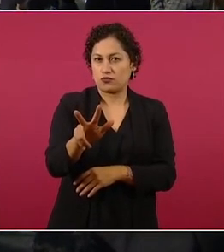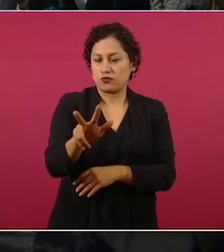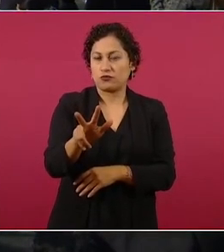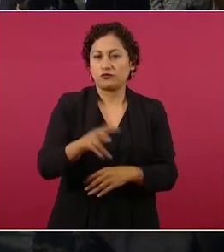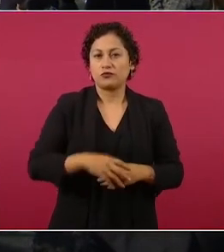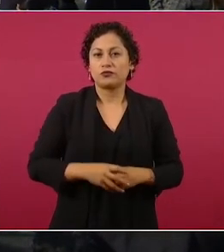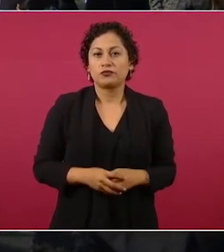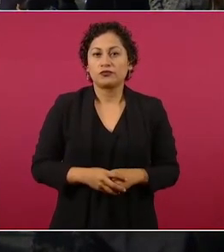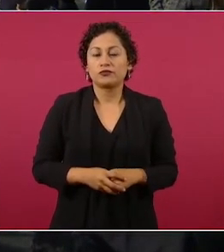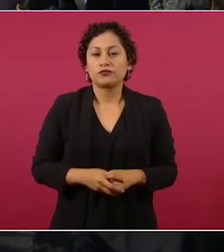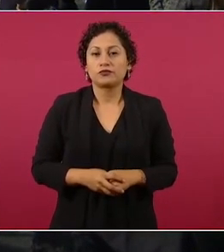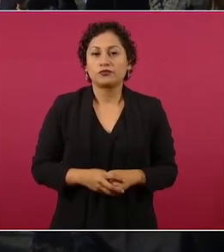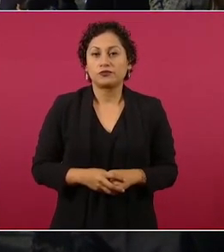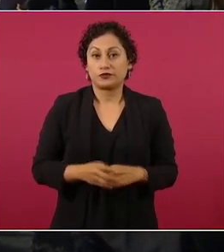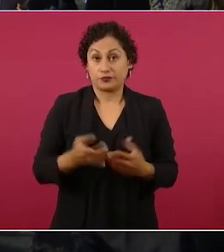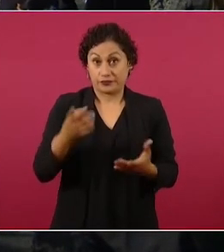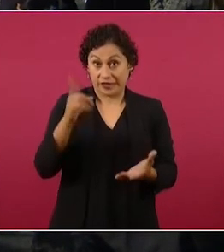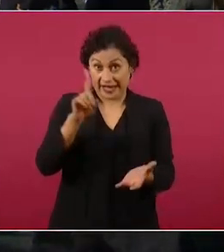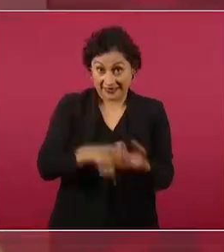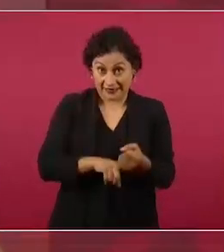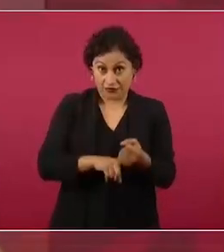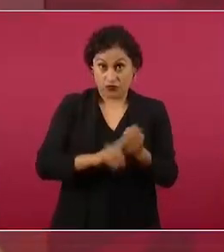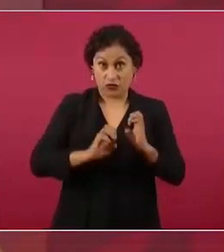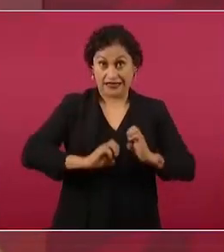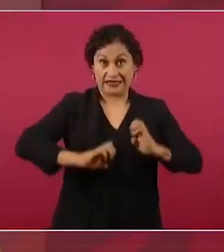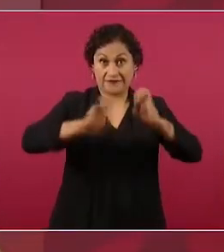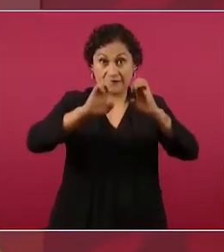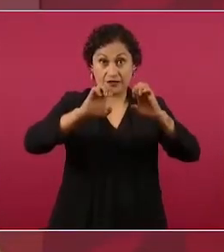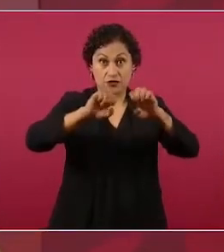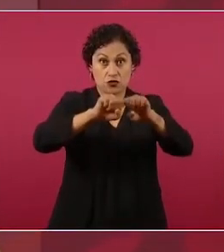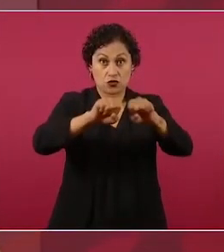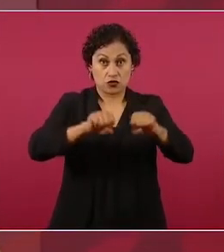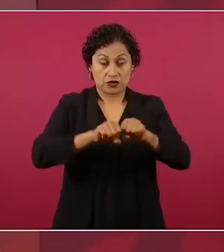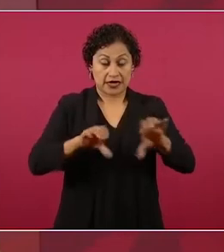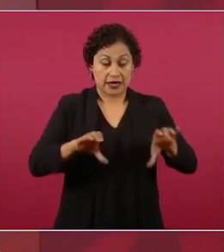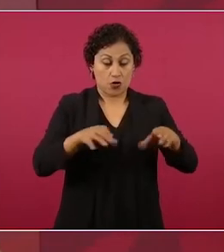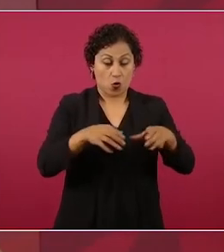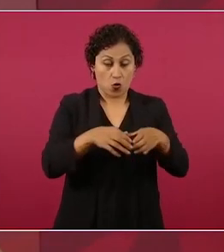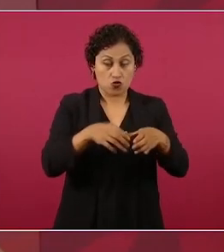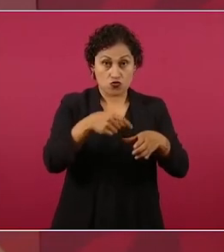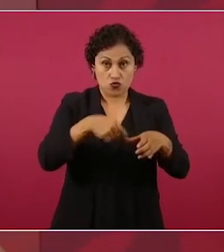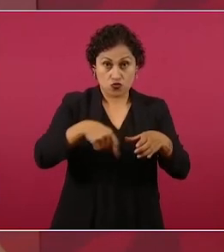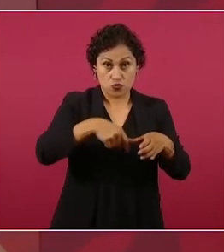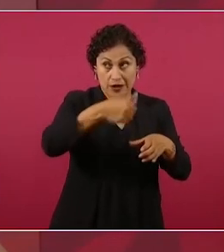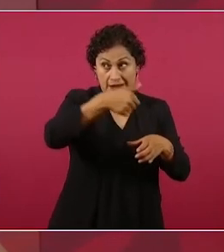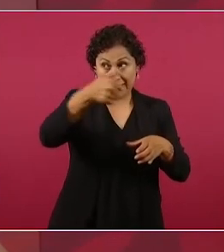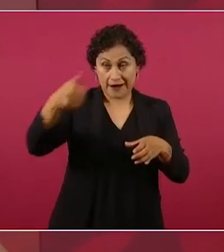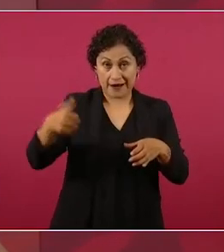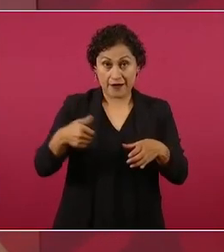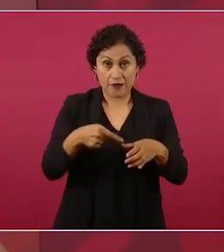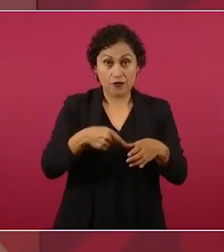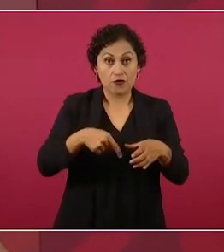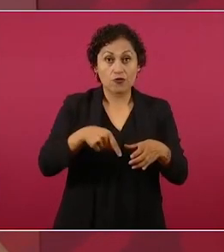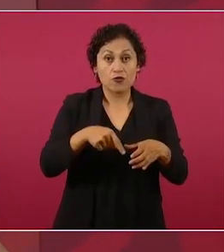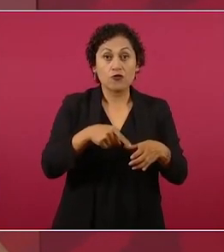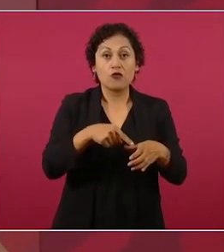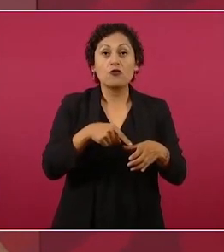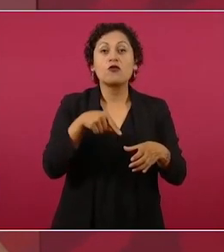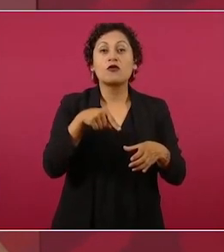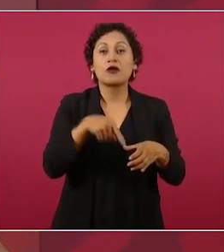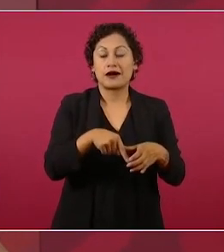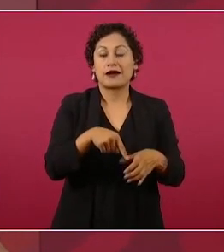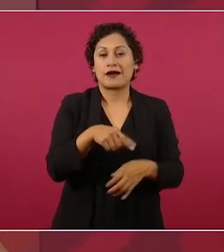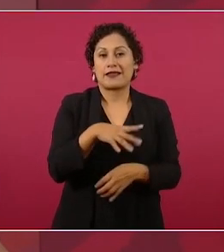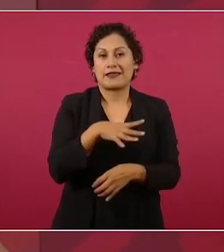Las aulas, todas hechas a